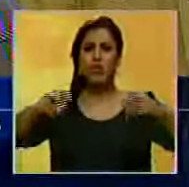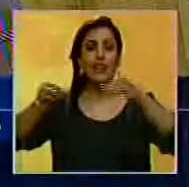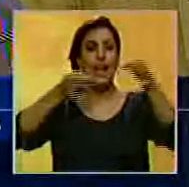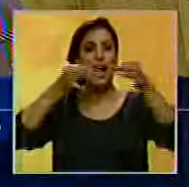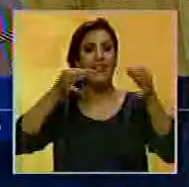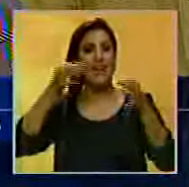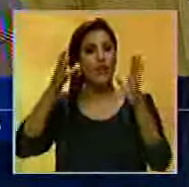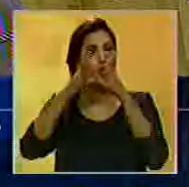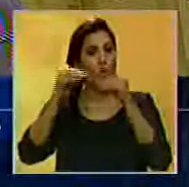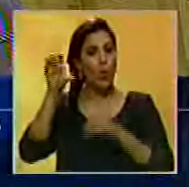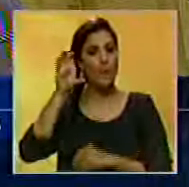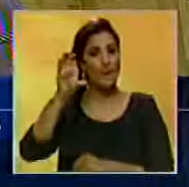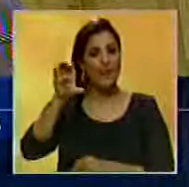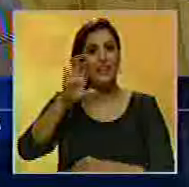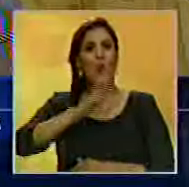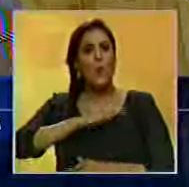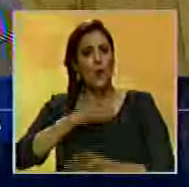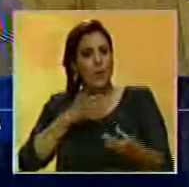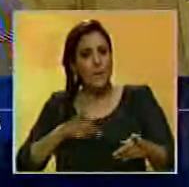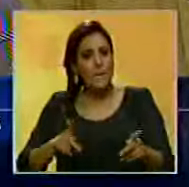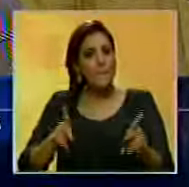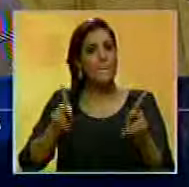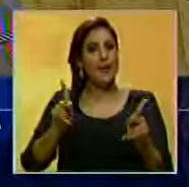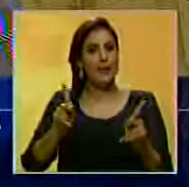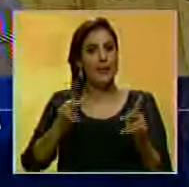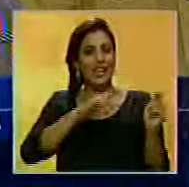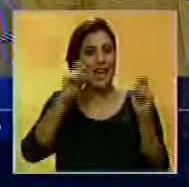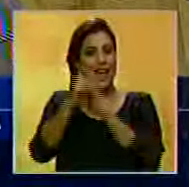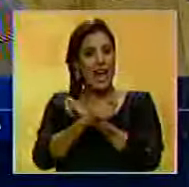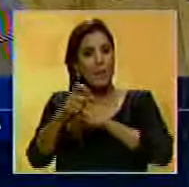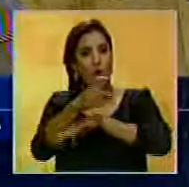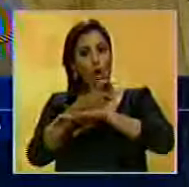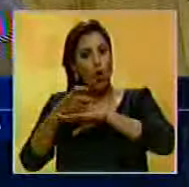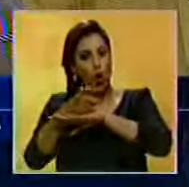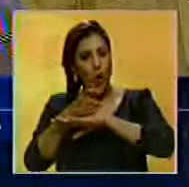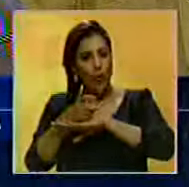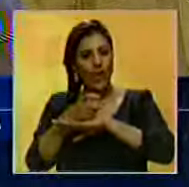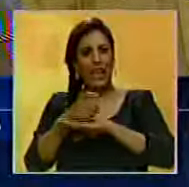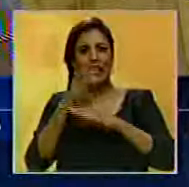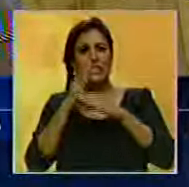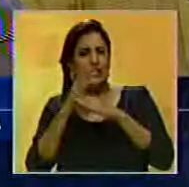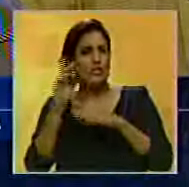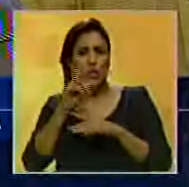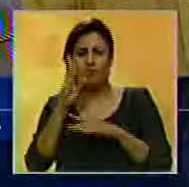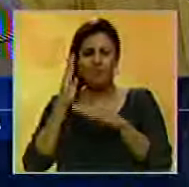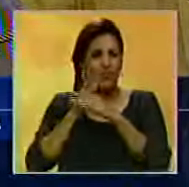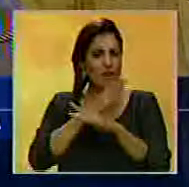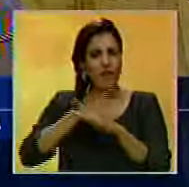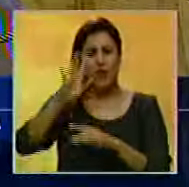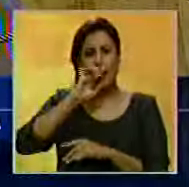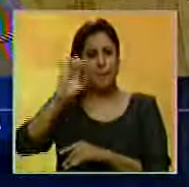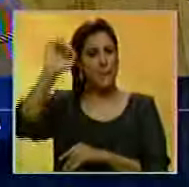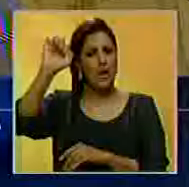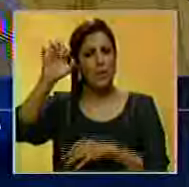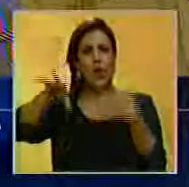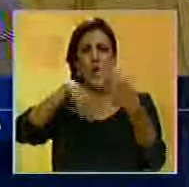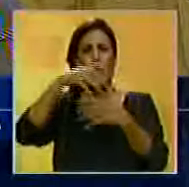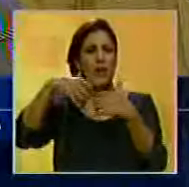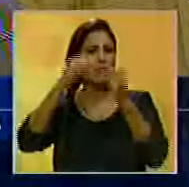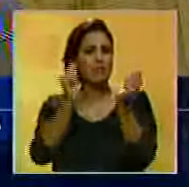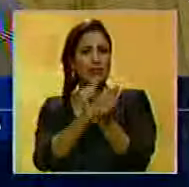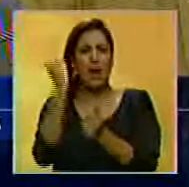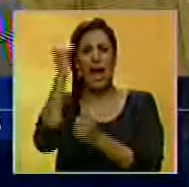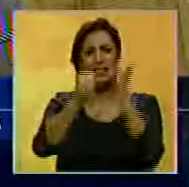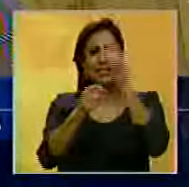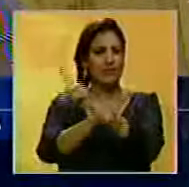a un gran diálogo nacional que pueda permitir el cambio de gobierno sin trauma, sin derramamiento de sangre,